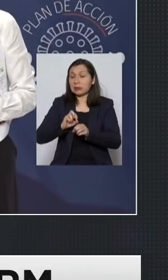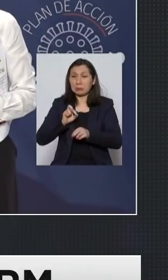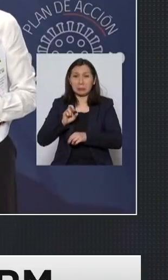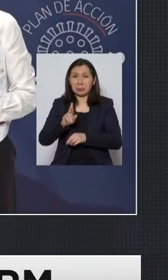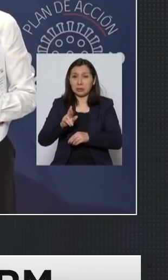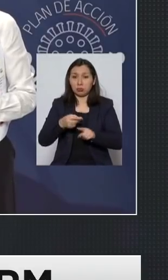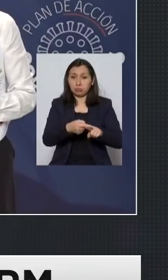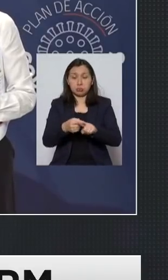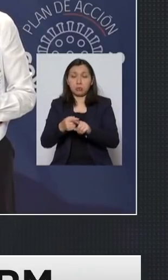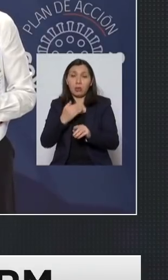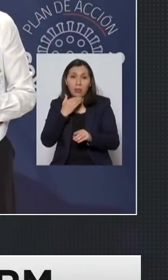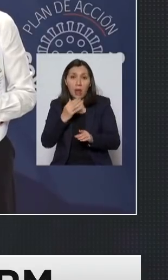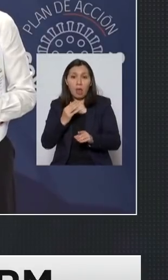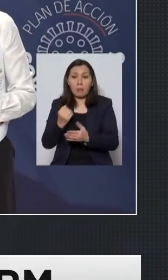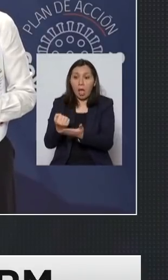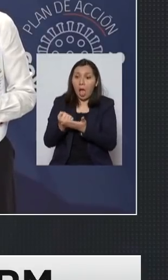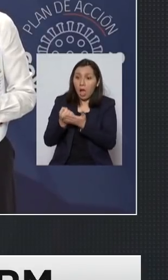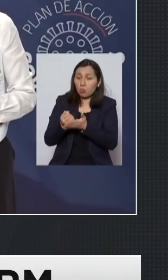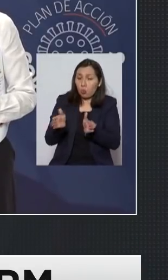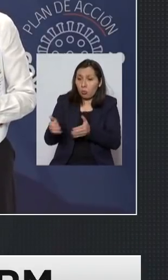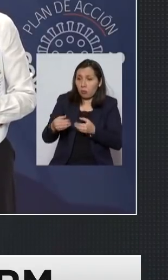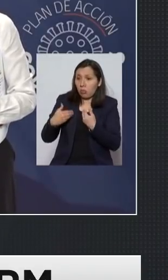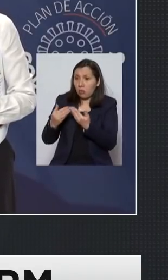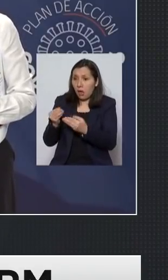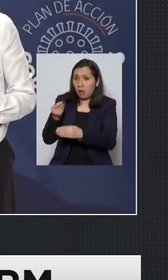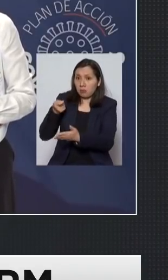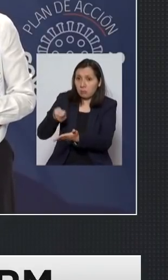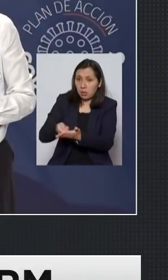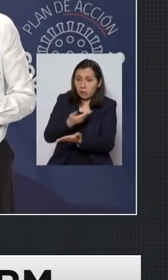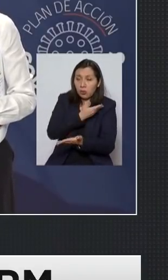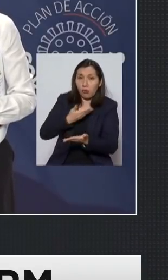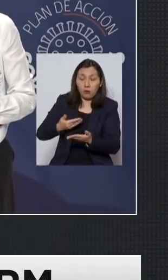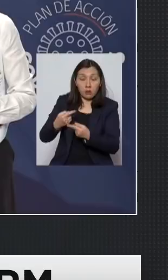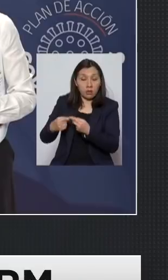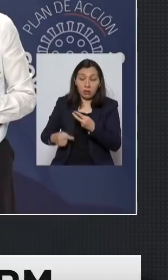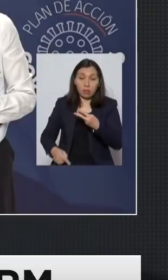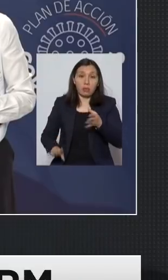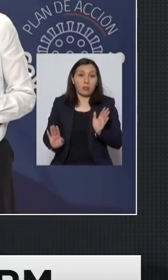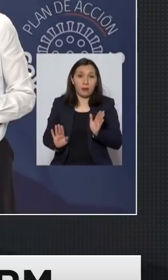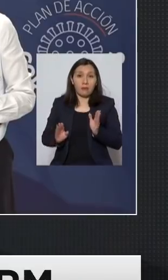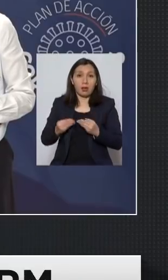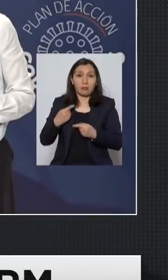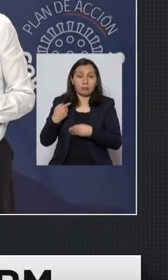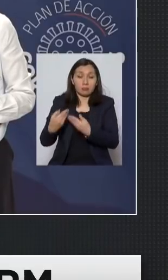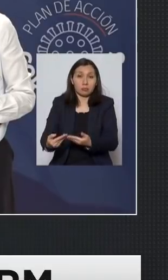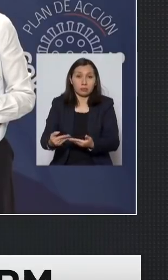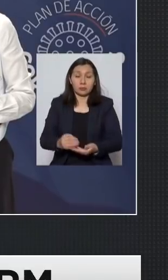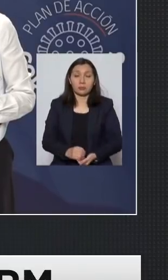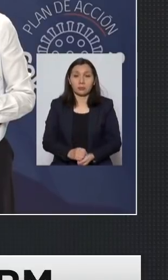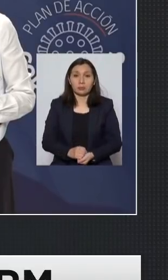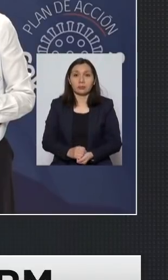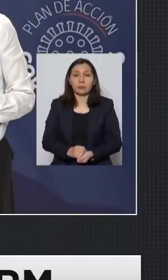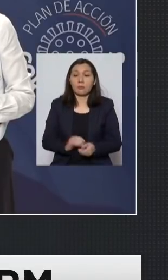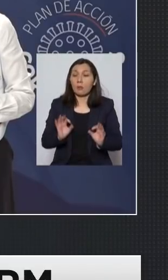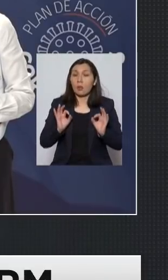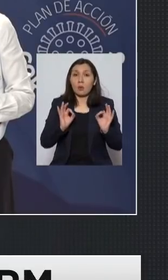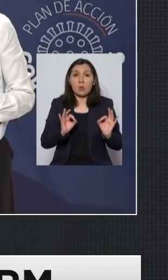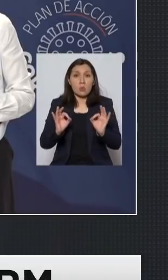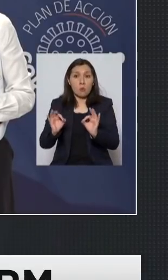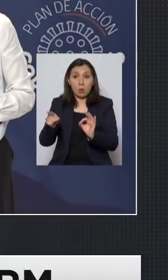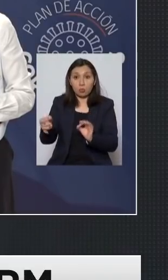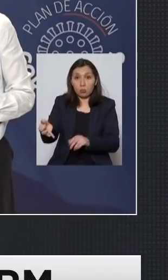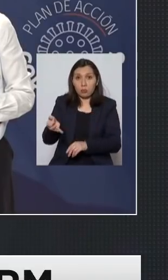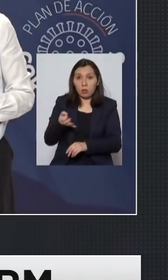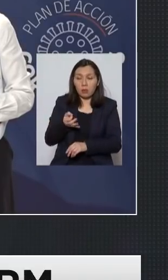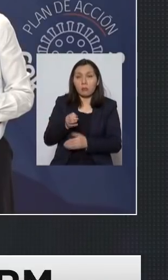independiente de las medidas de ayuda que el gobierno ha implementado la coincidencia que usted